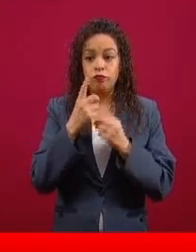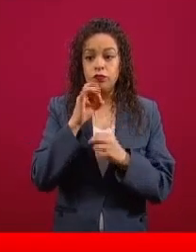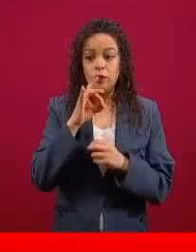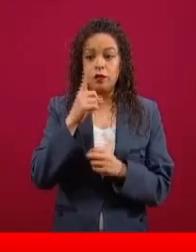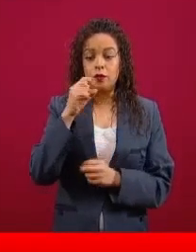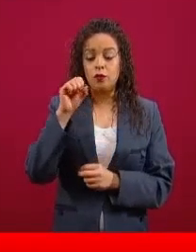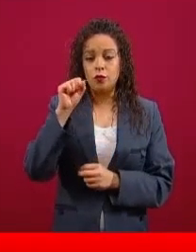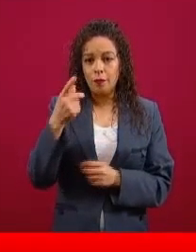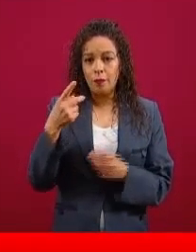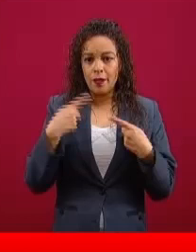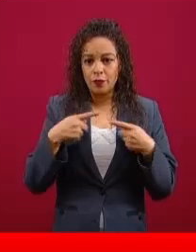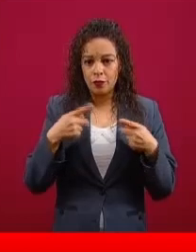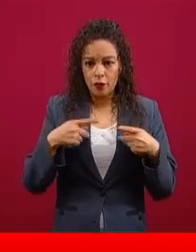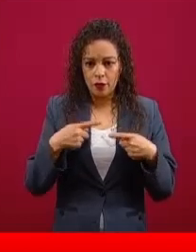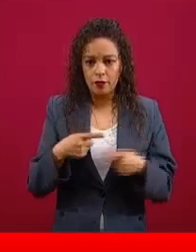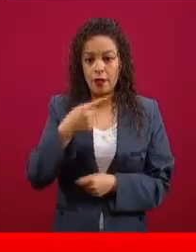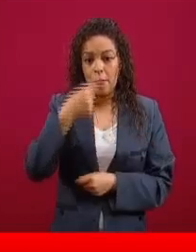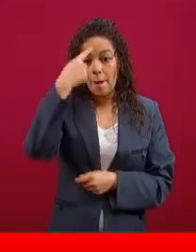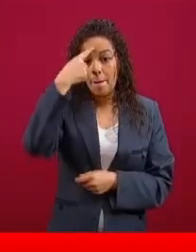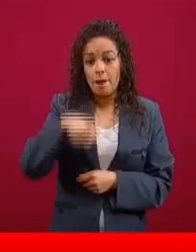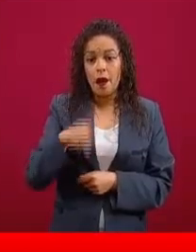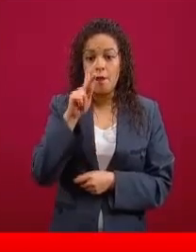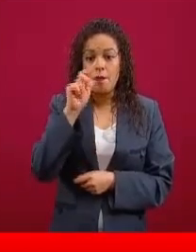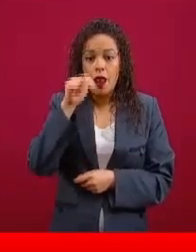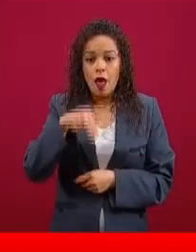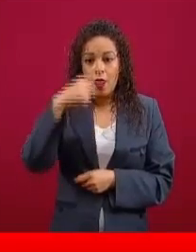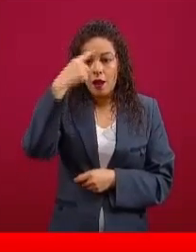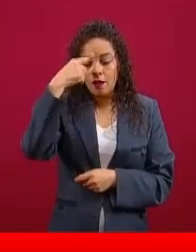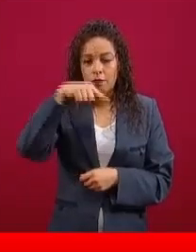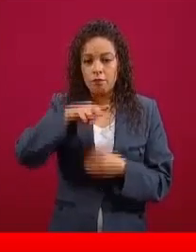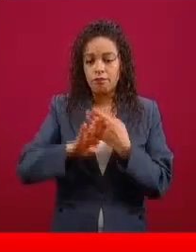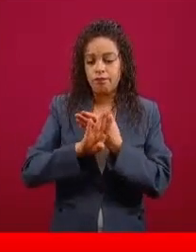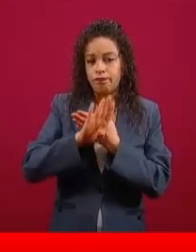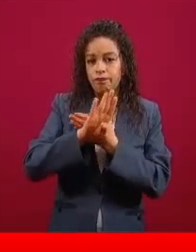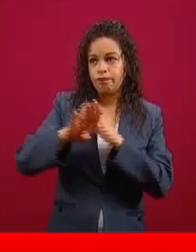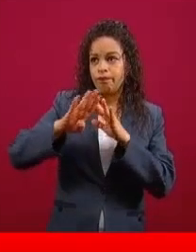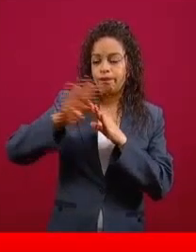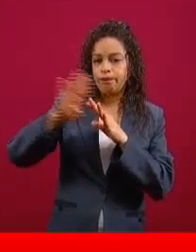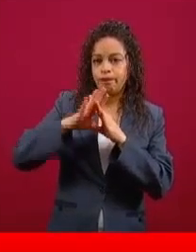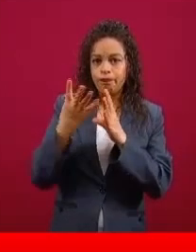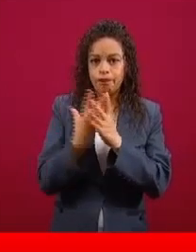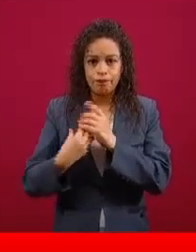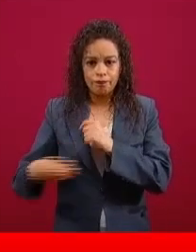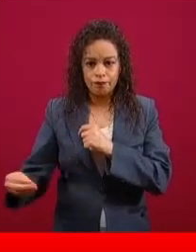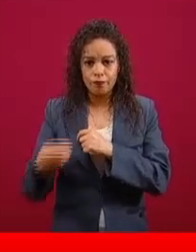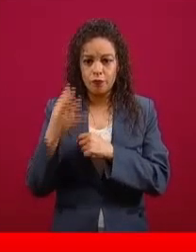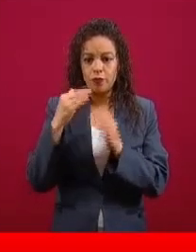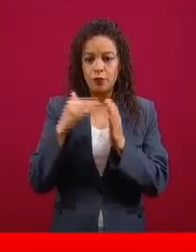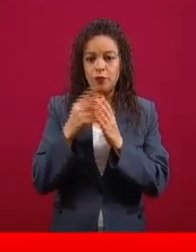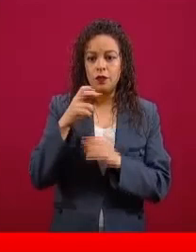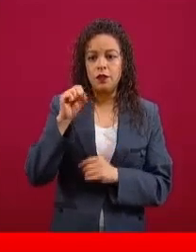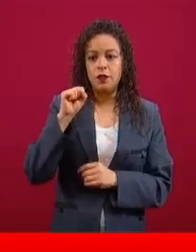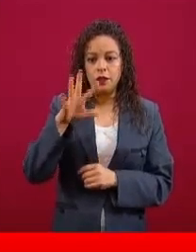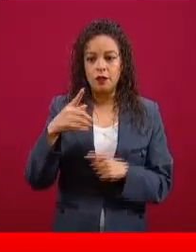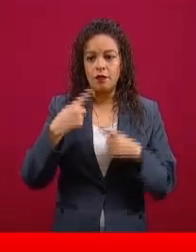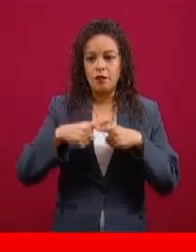En el Plan de Migración y Desarrollo, en las fronteras, 12 mil 465 elementos.